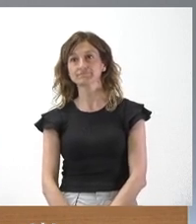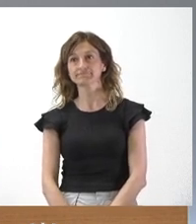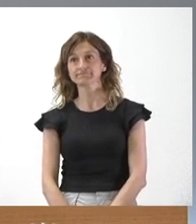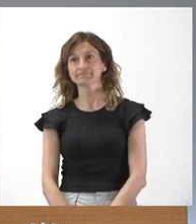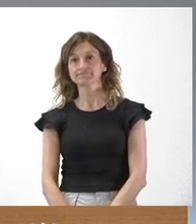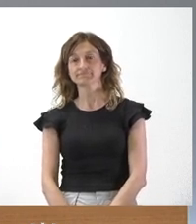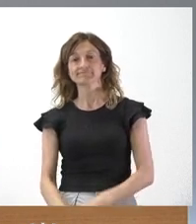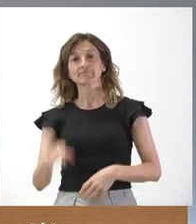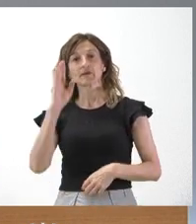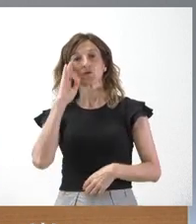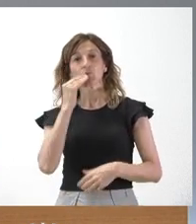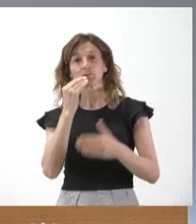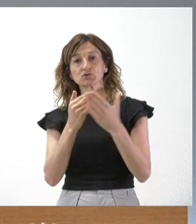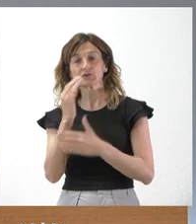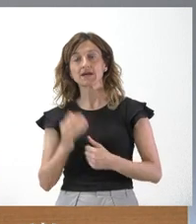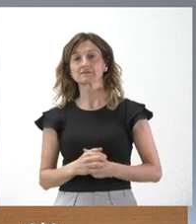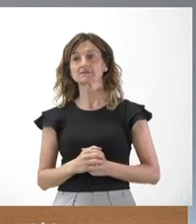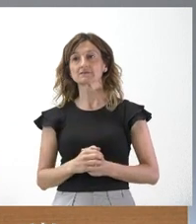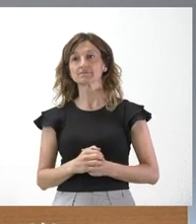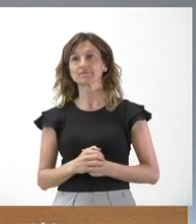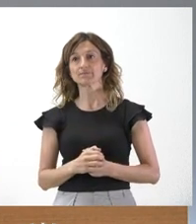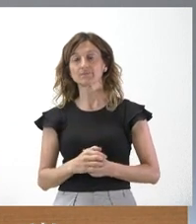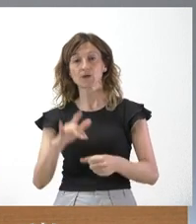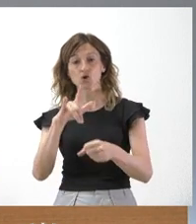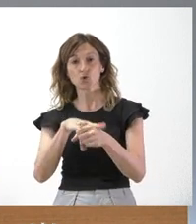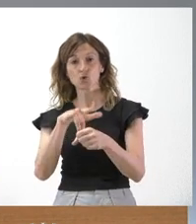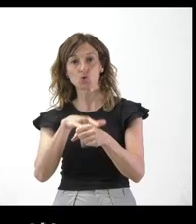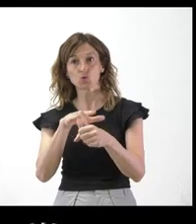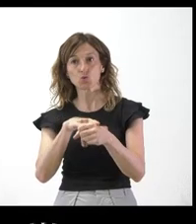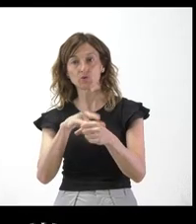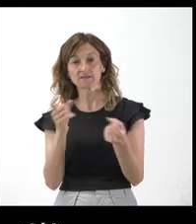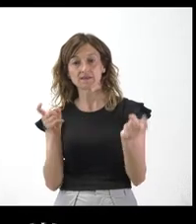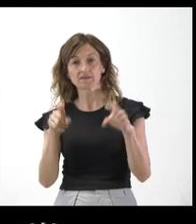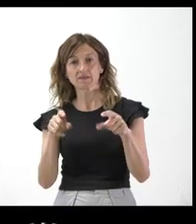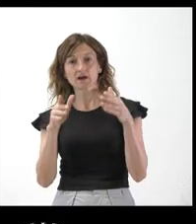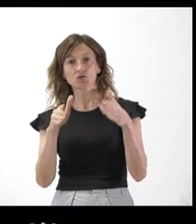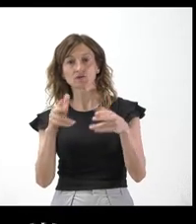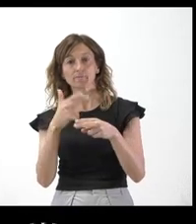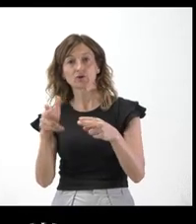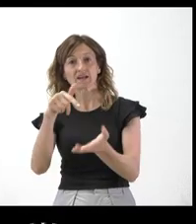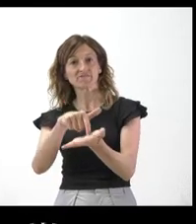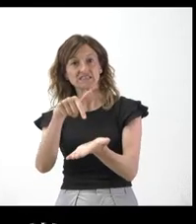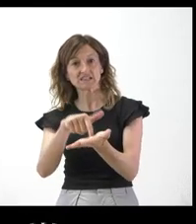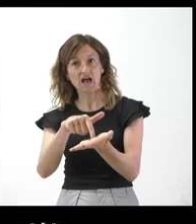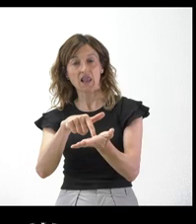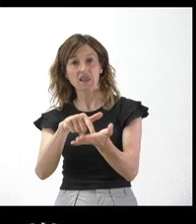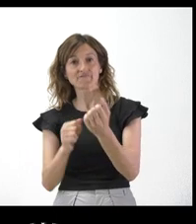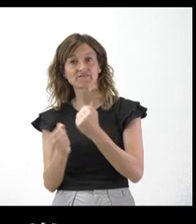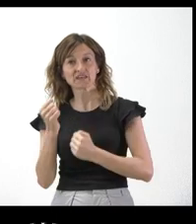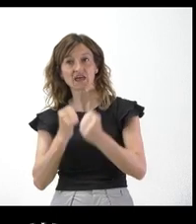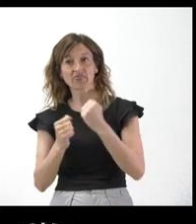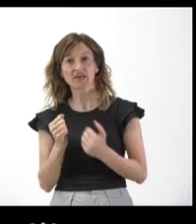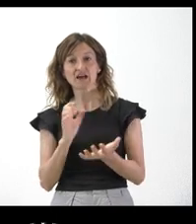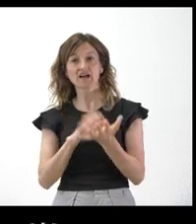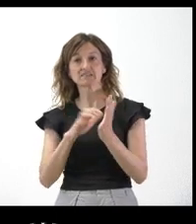Hola, buenos días. El lunes es la reunión, están citados la reunión del Consejo de Política Fiscal y Financiera. No sé qué postura va a llevar